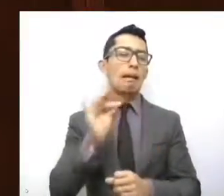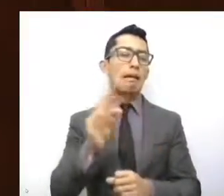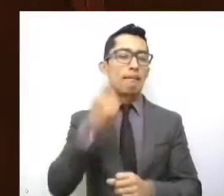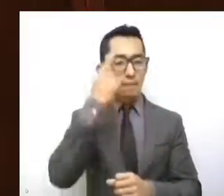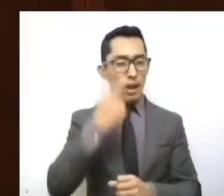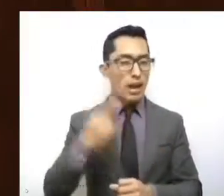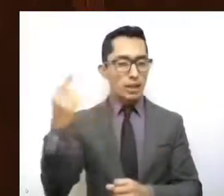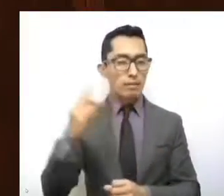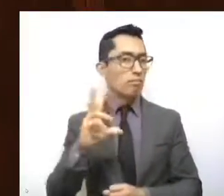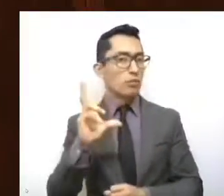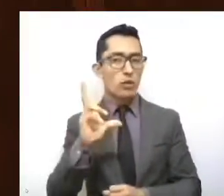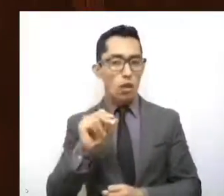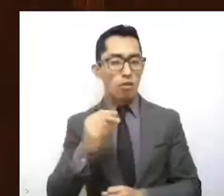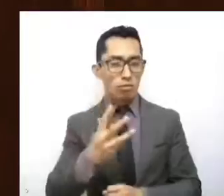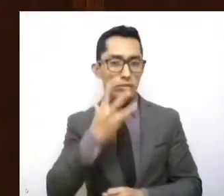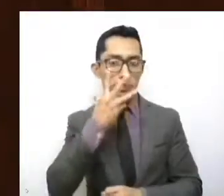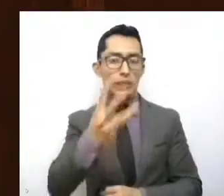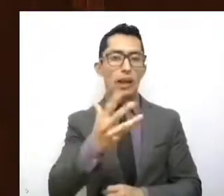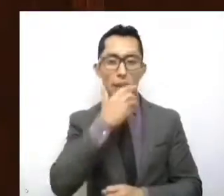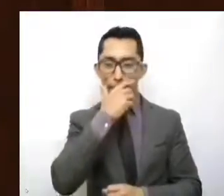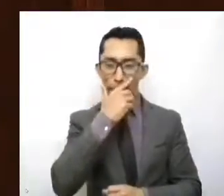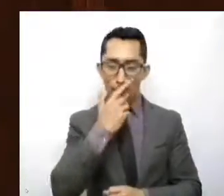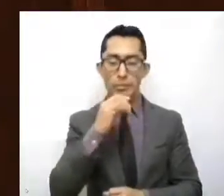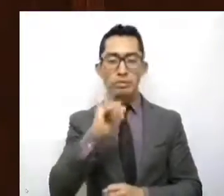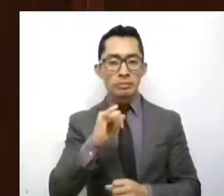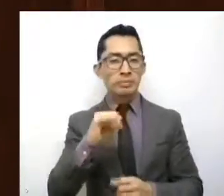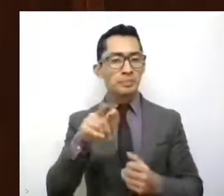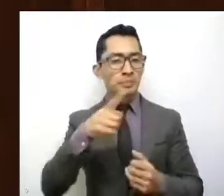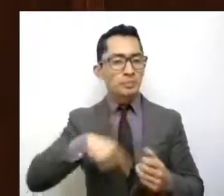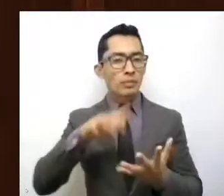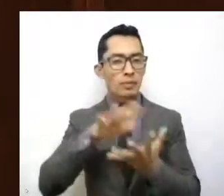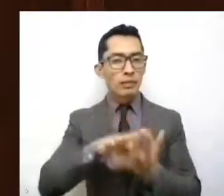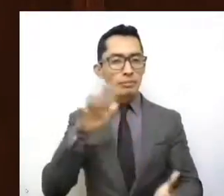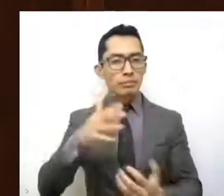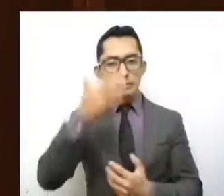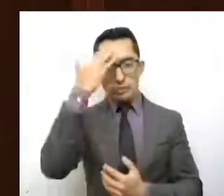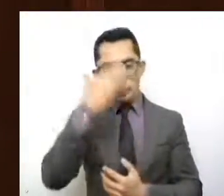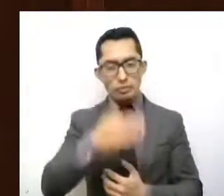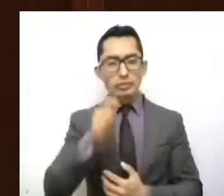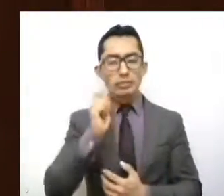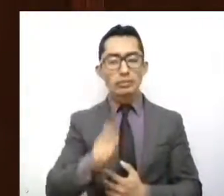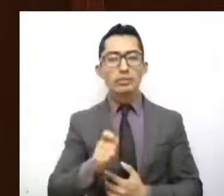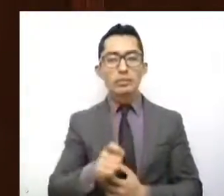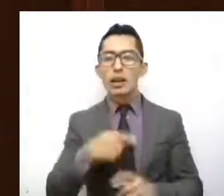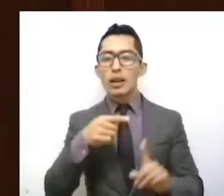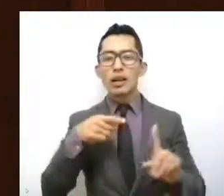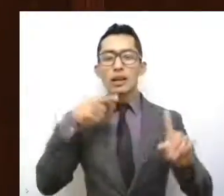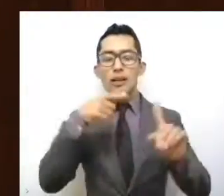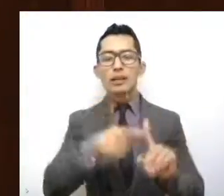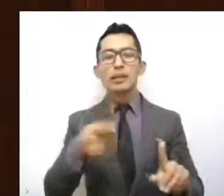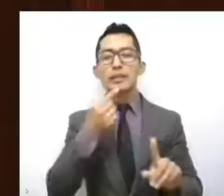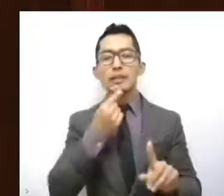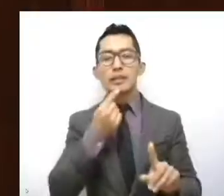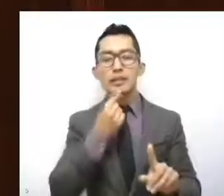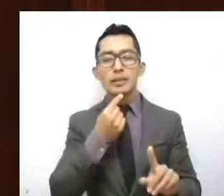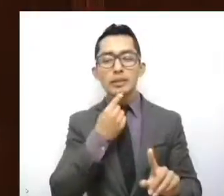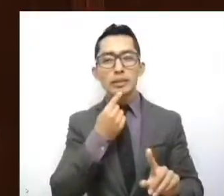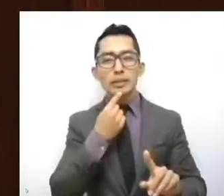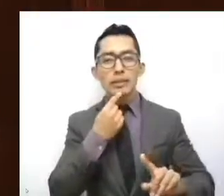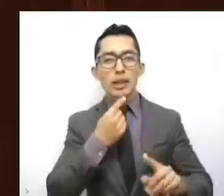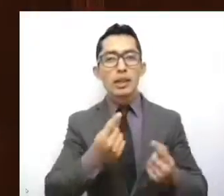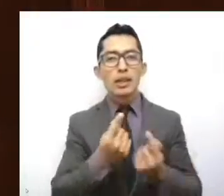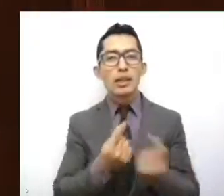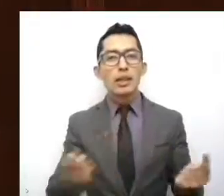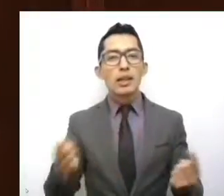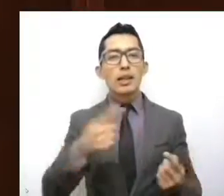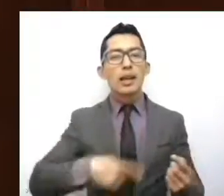mayoría concuerda en que el fin supremo es de los niños que sean